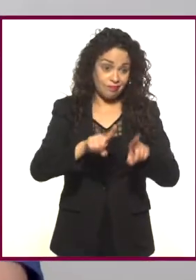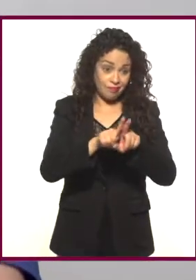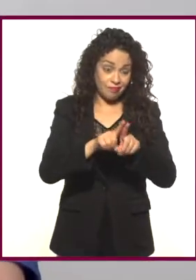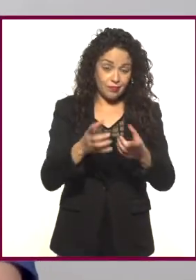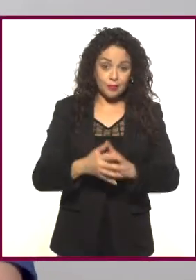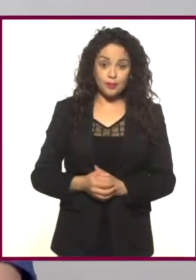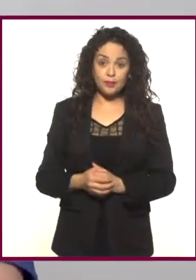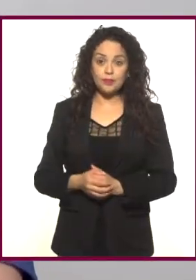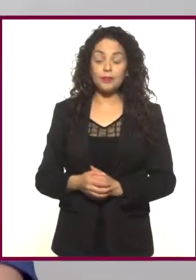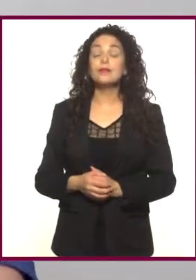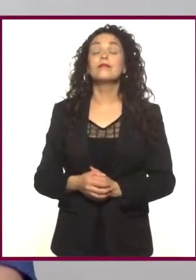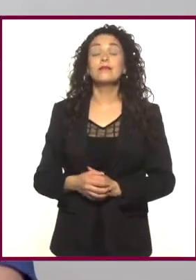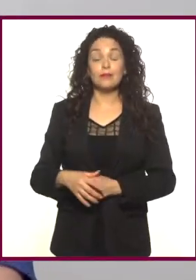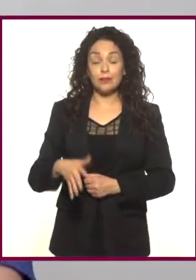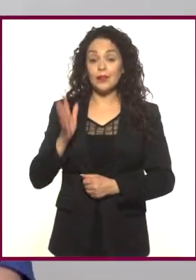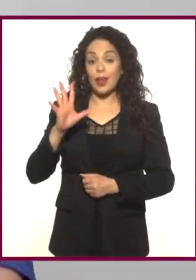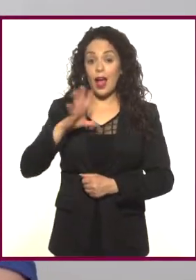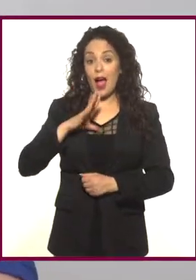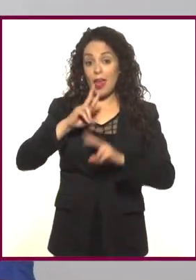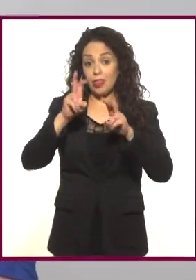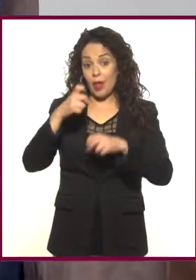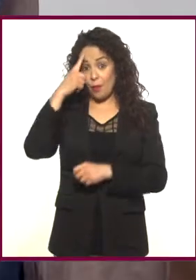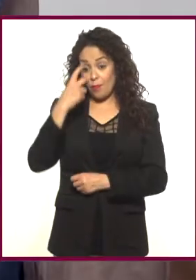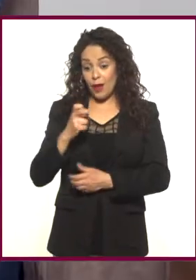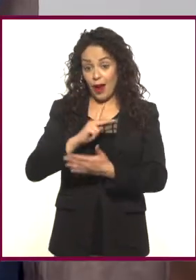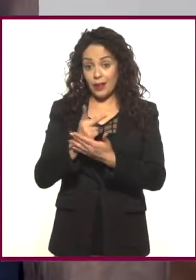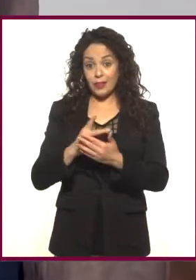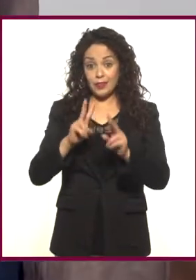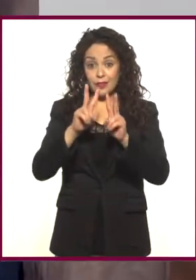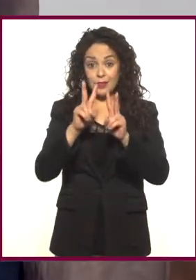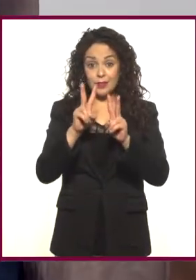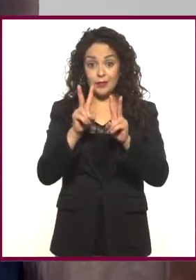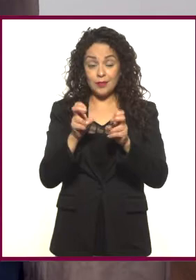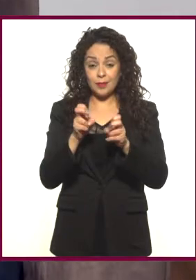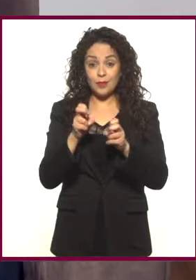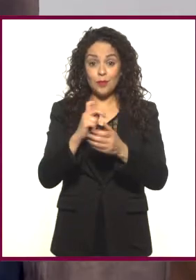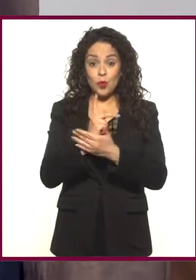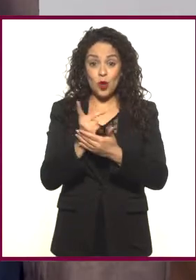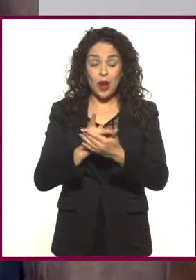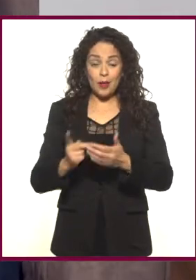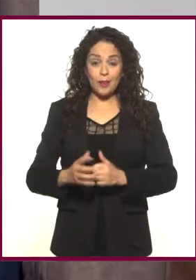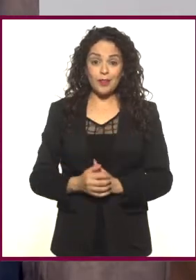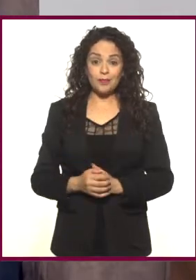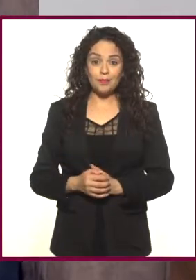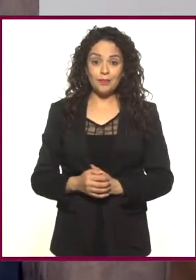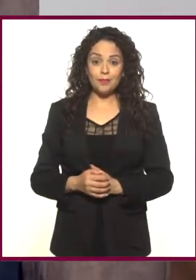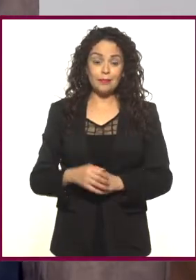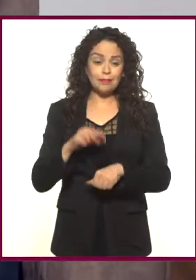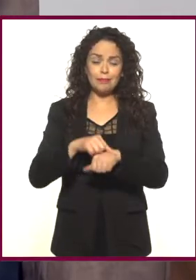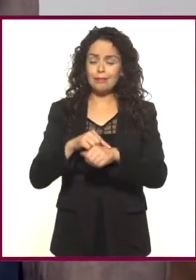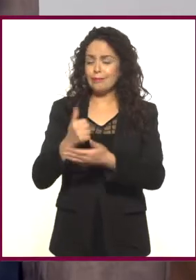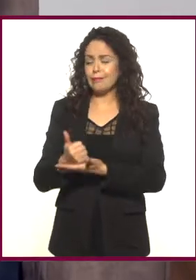Algo me dice que tenemos tema para el programa de hoy. Un doctor, por favor, yo se me voy.